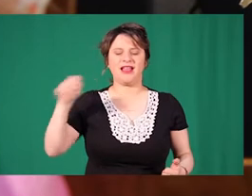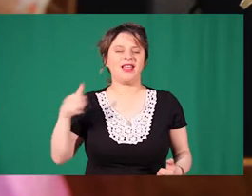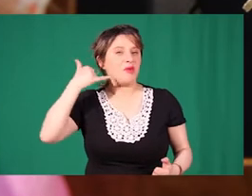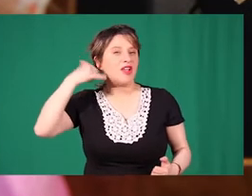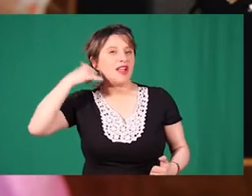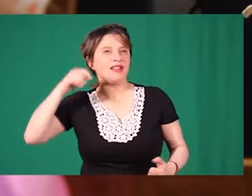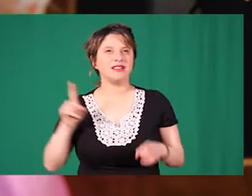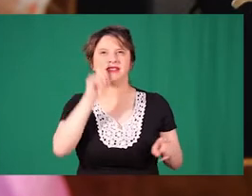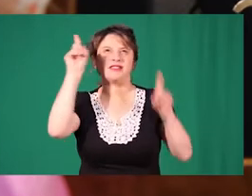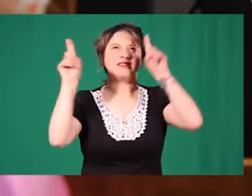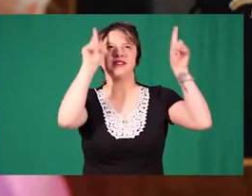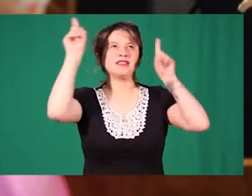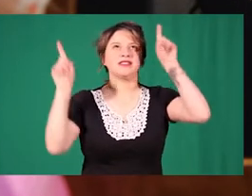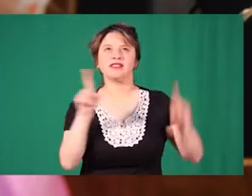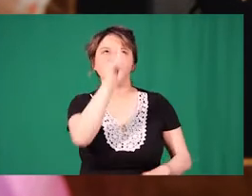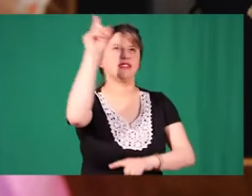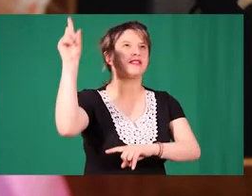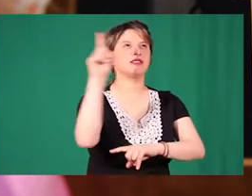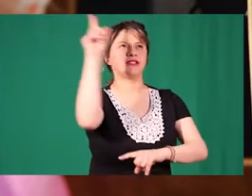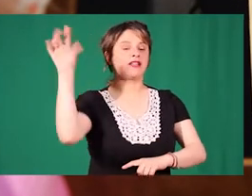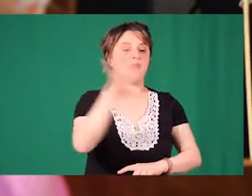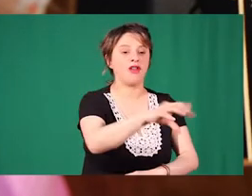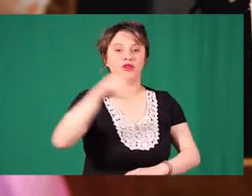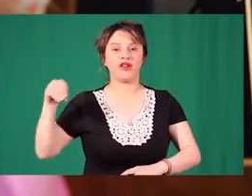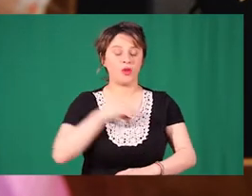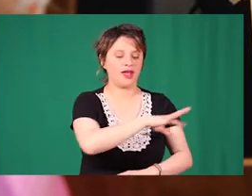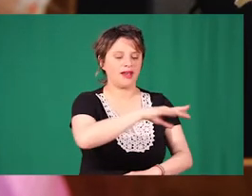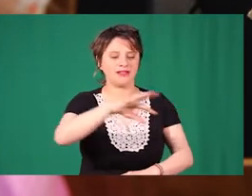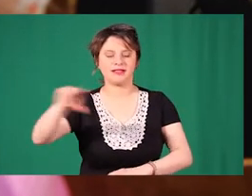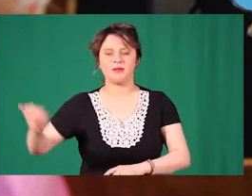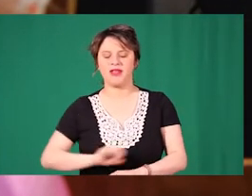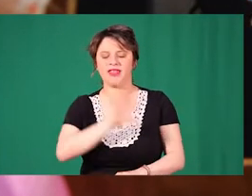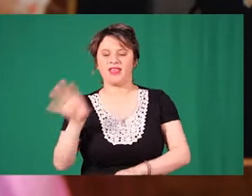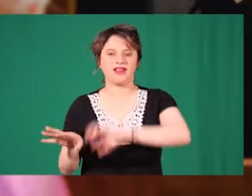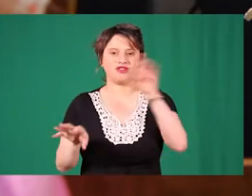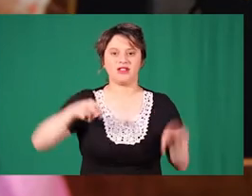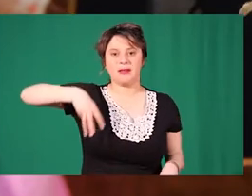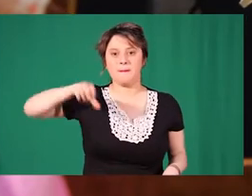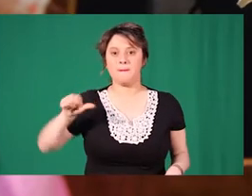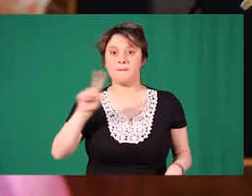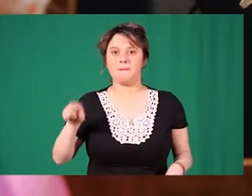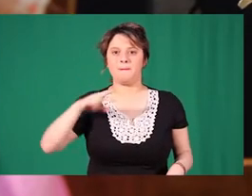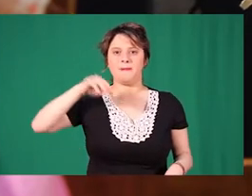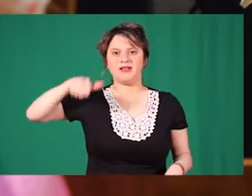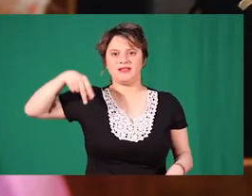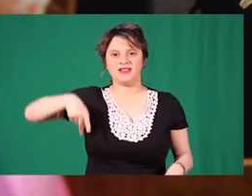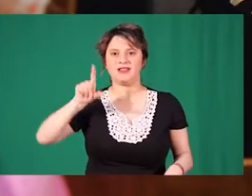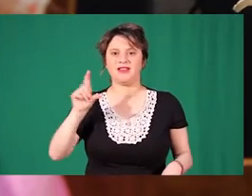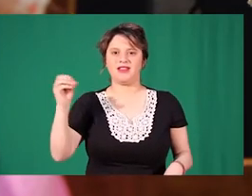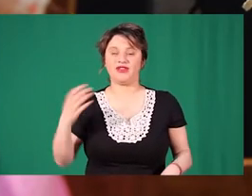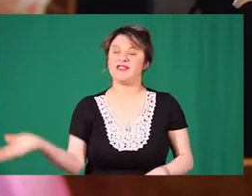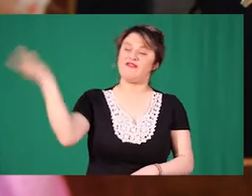De que había encontrado una gran siembra de mastranto y girasoles Y así vinieron a aprovechar este dulce néctar